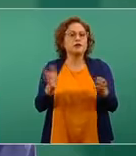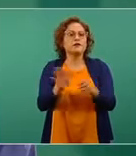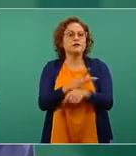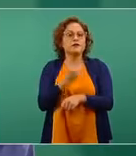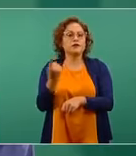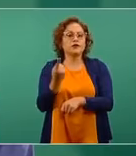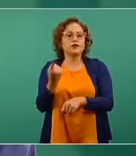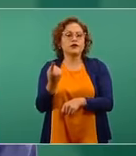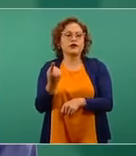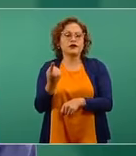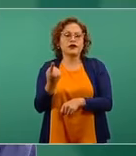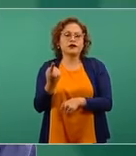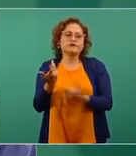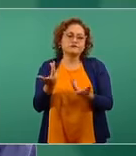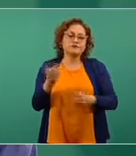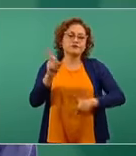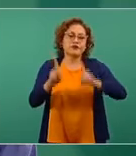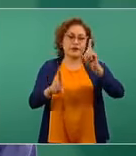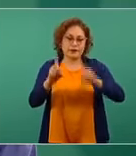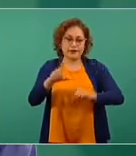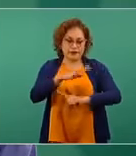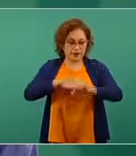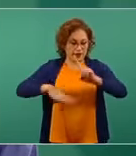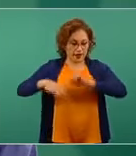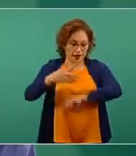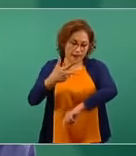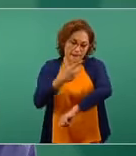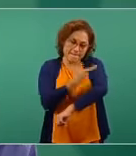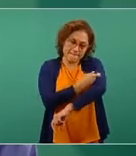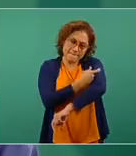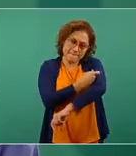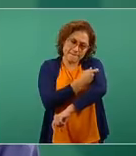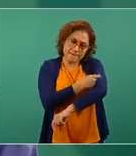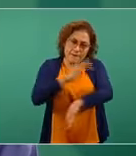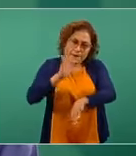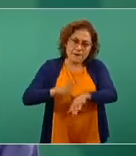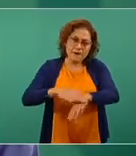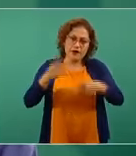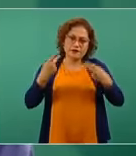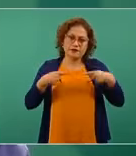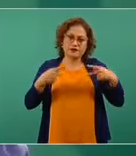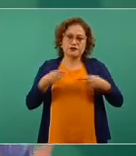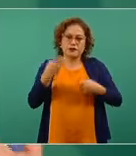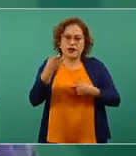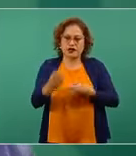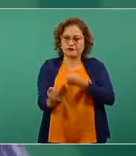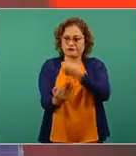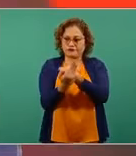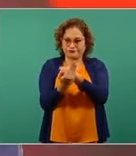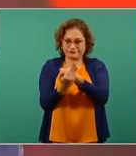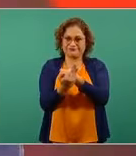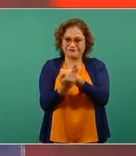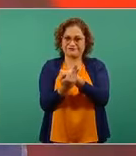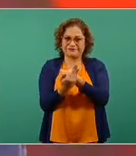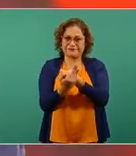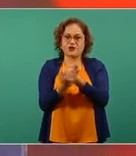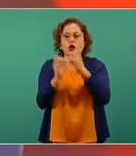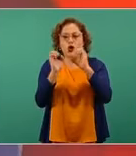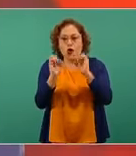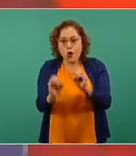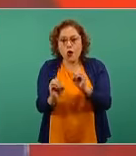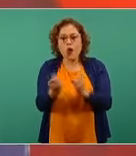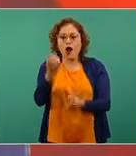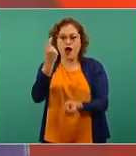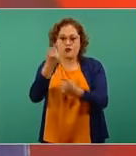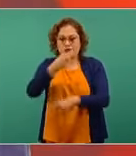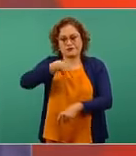protegidas por efecto de la vacuna o protegidas, como nos ha pasado a algunos, porque ya nos infectamos y